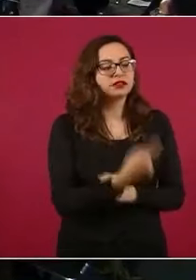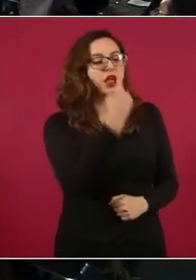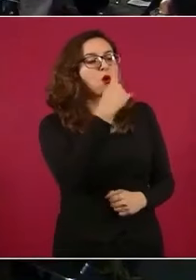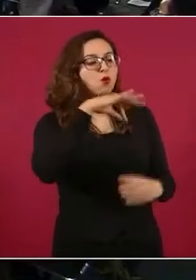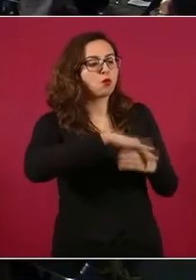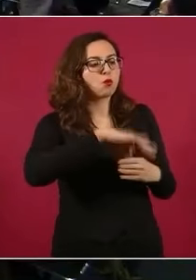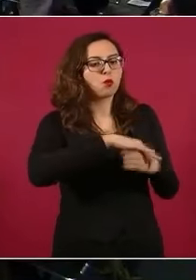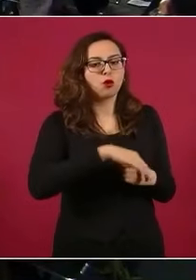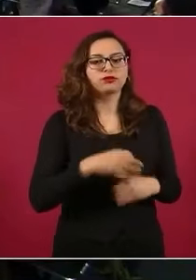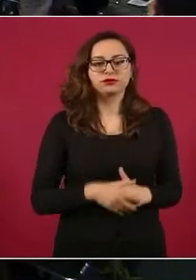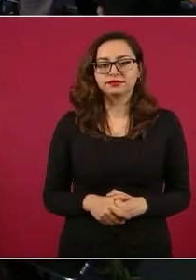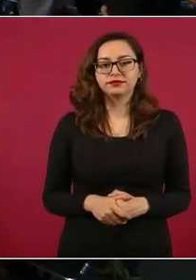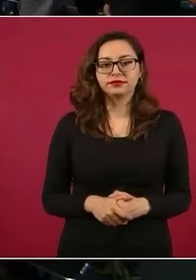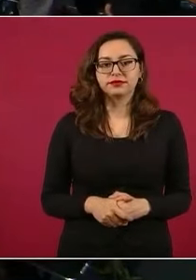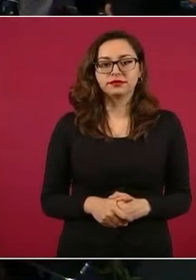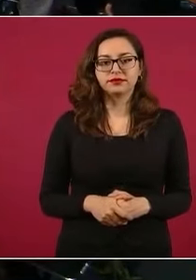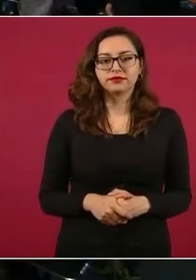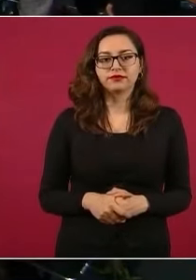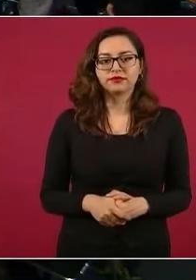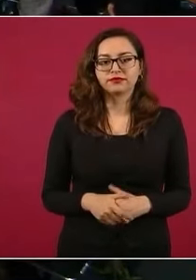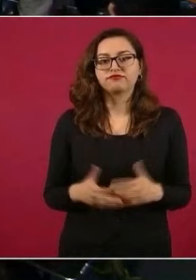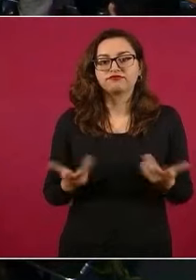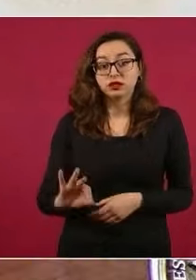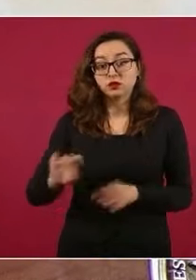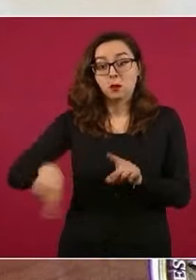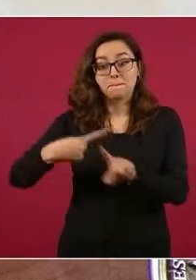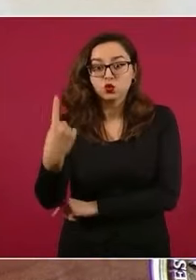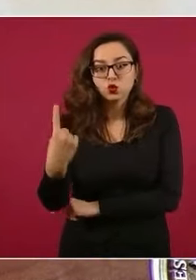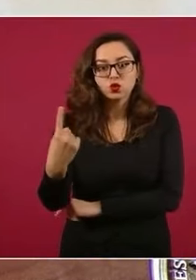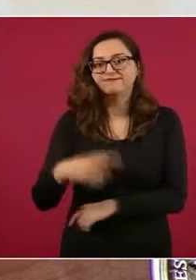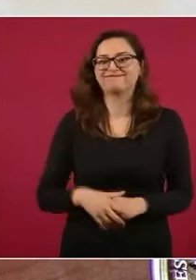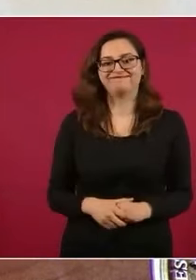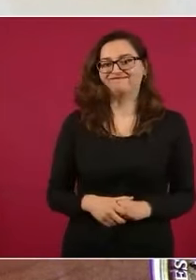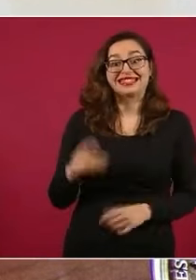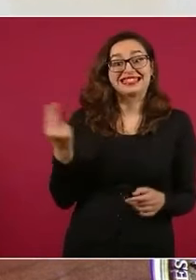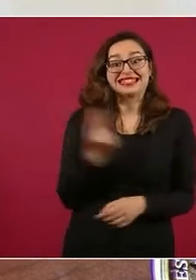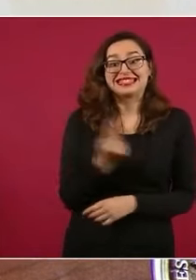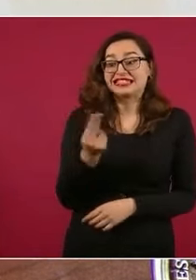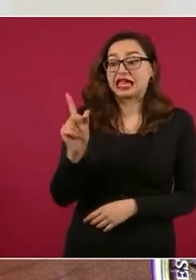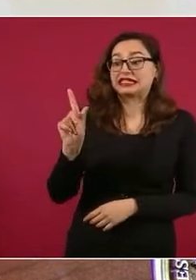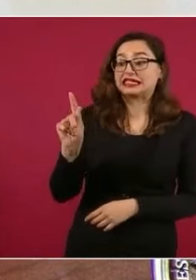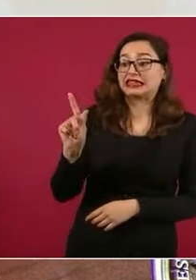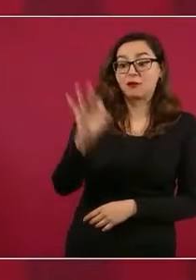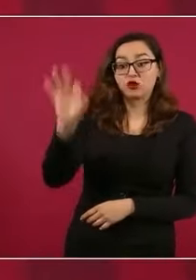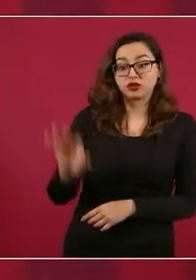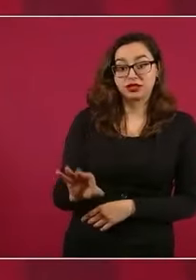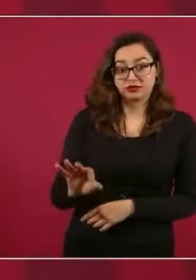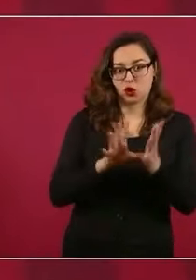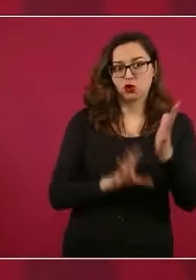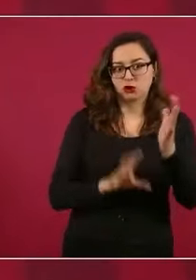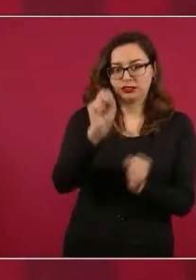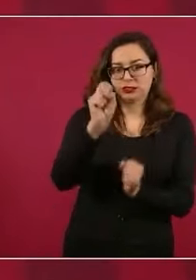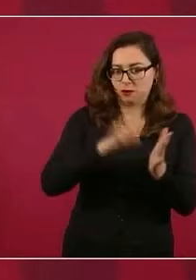voto. Porque también hay que aclarar que no es mayoría simple. Es dos terceras partes. Porque es reforma constitucional. O sea,